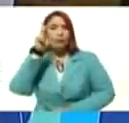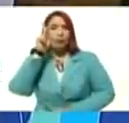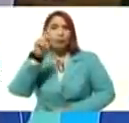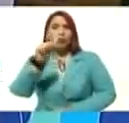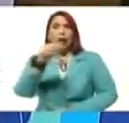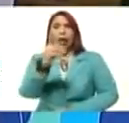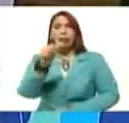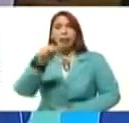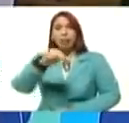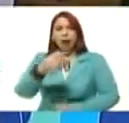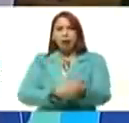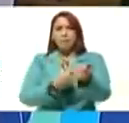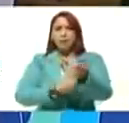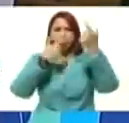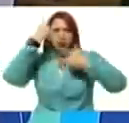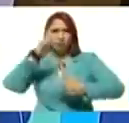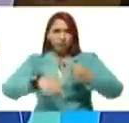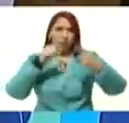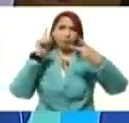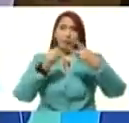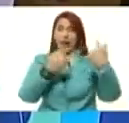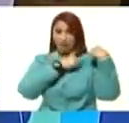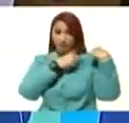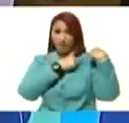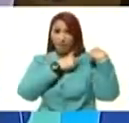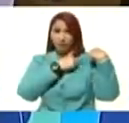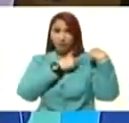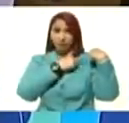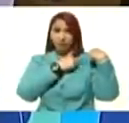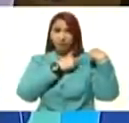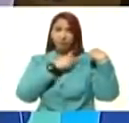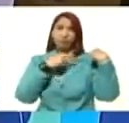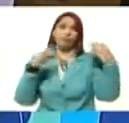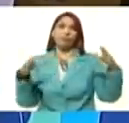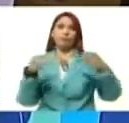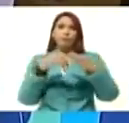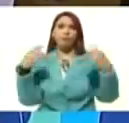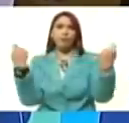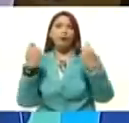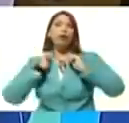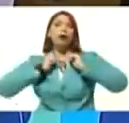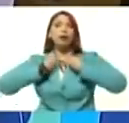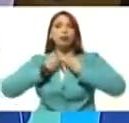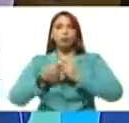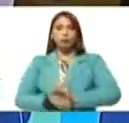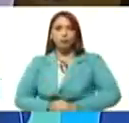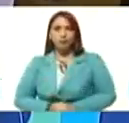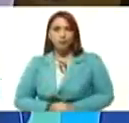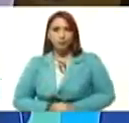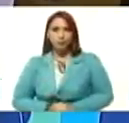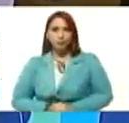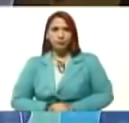Chávez, jefe internacional del comando de campaña, Aristóbulo Isturi.